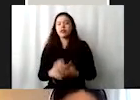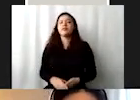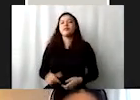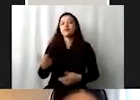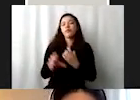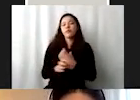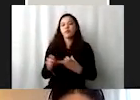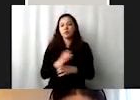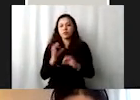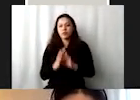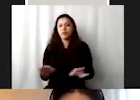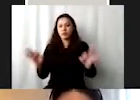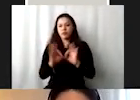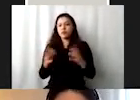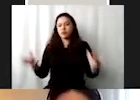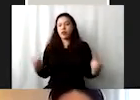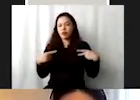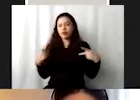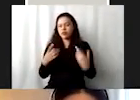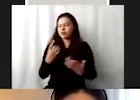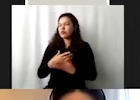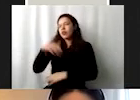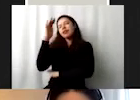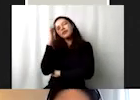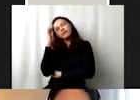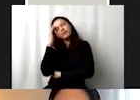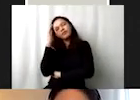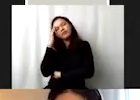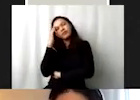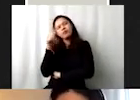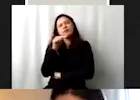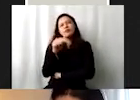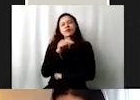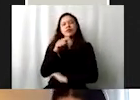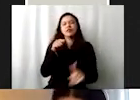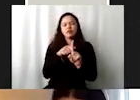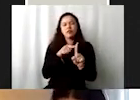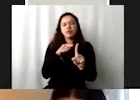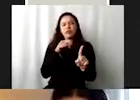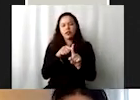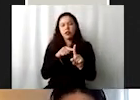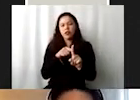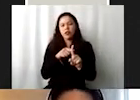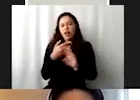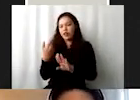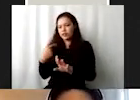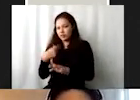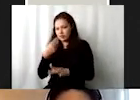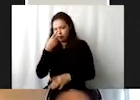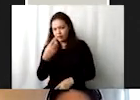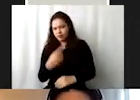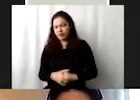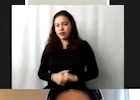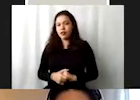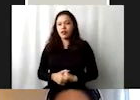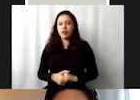que a veces la gente solo se detiene a pensar que son los 17 objetivos, pero también les compartí un poco la sesión pasada, que hay